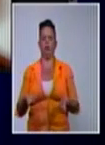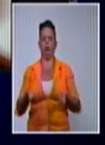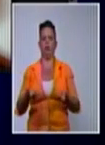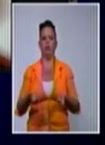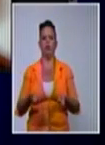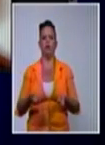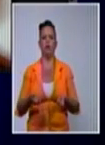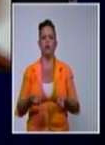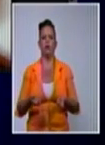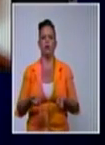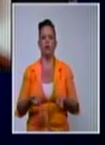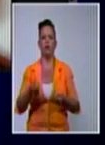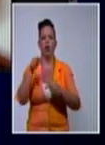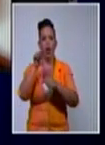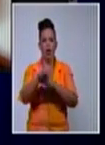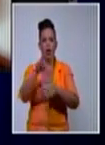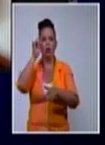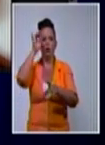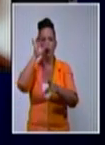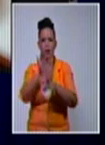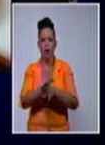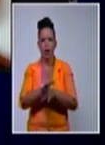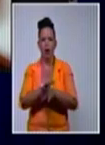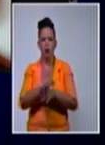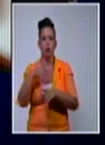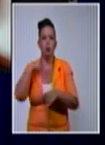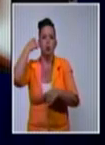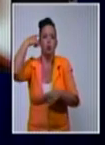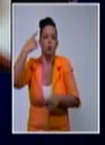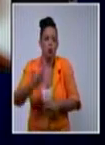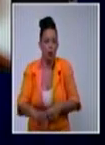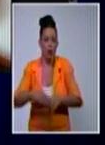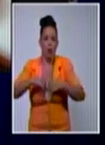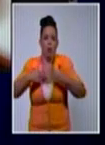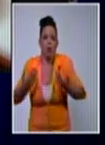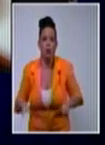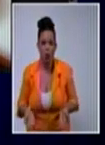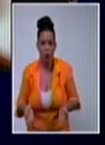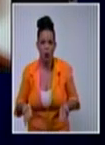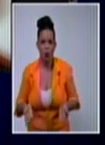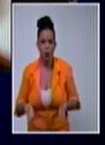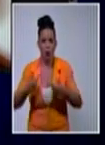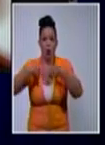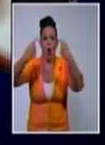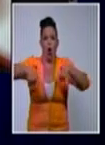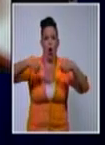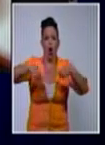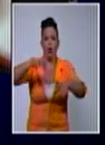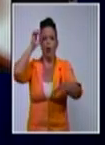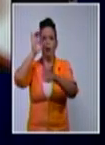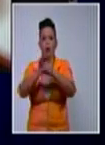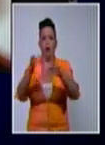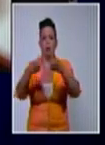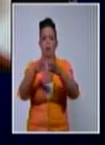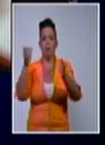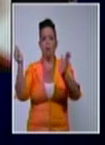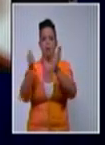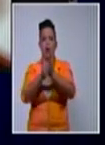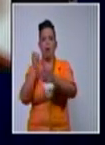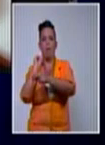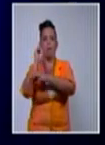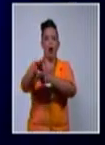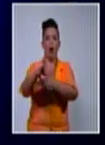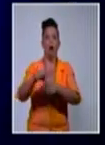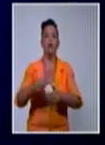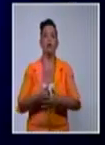Y ahí había una MLC y no sé qué pasó, pum, y dale chato, ponte aquí. Eso es un sábado 100. Fíjate.